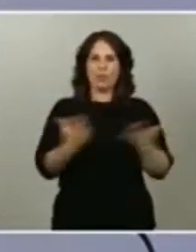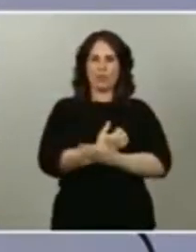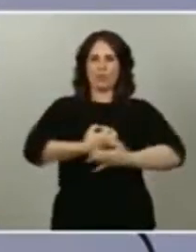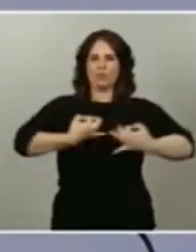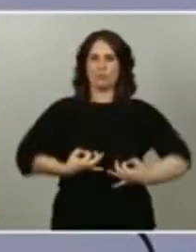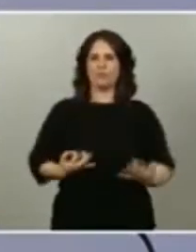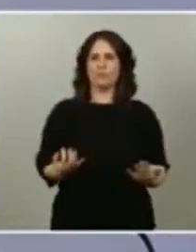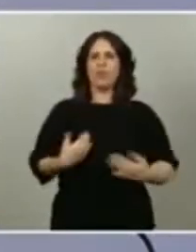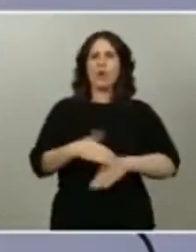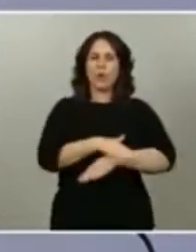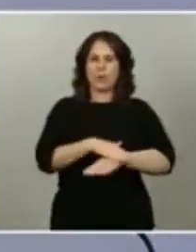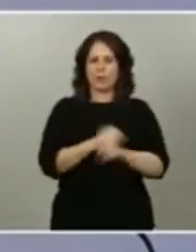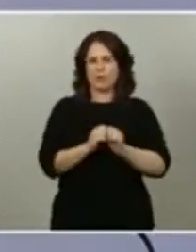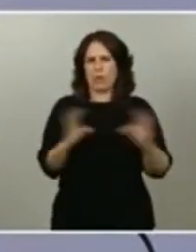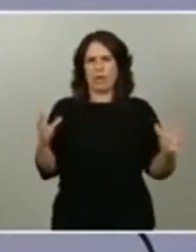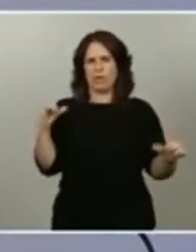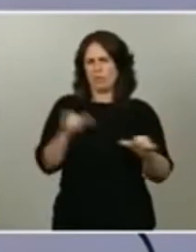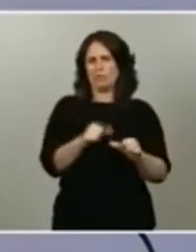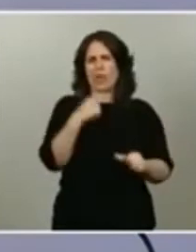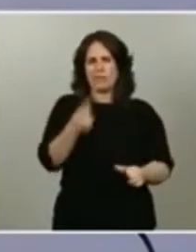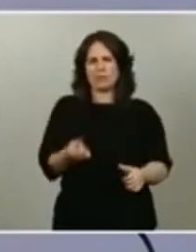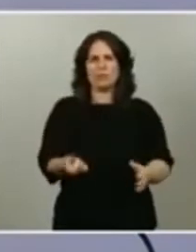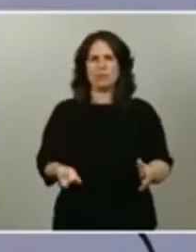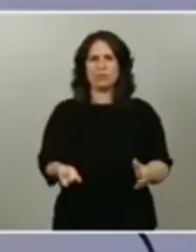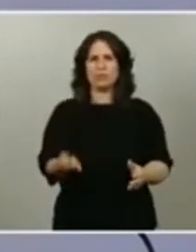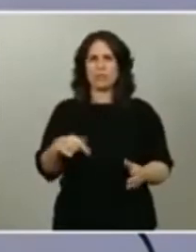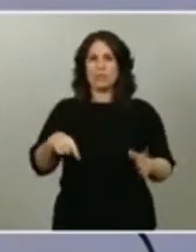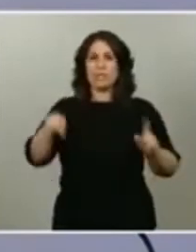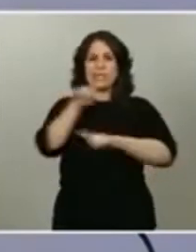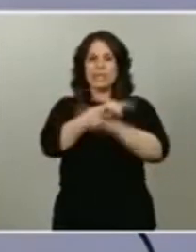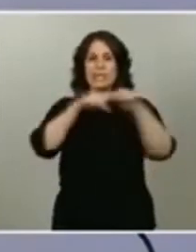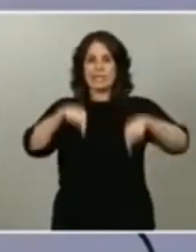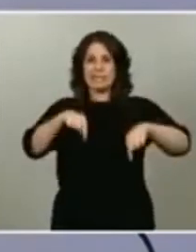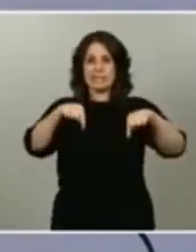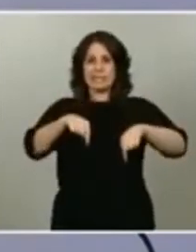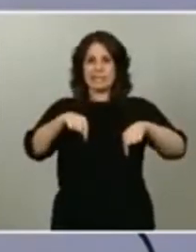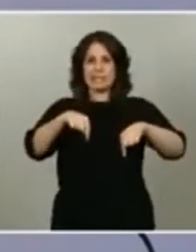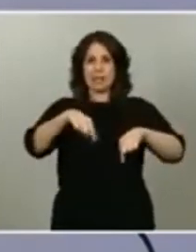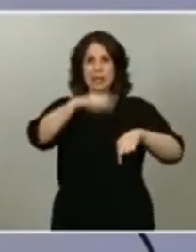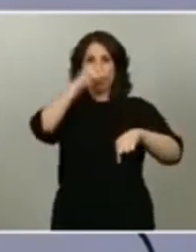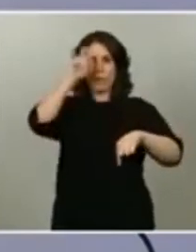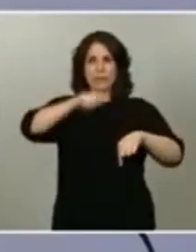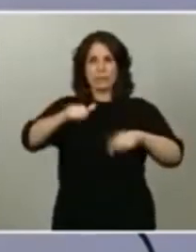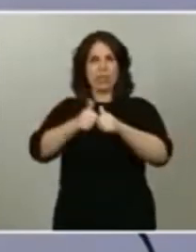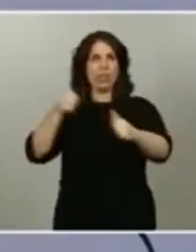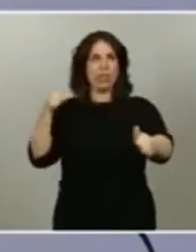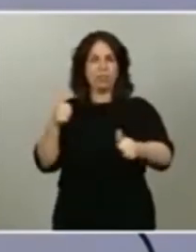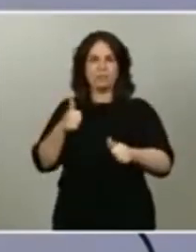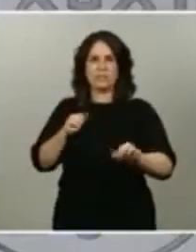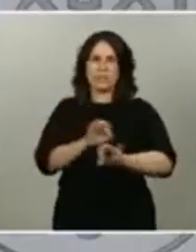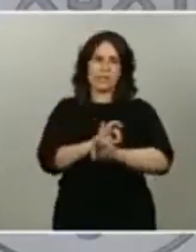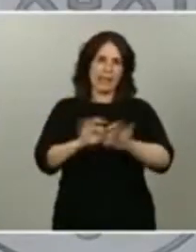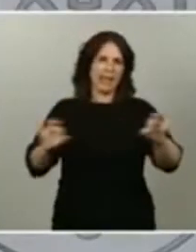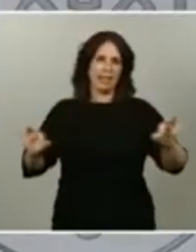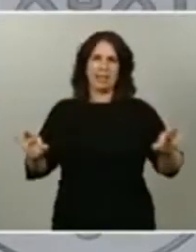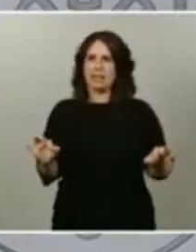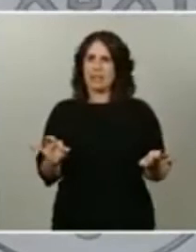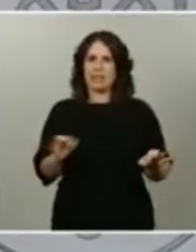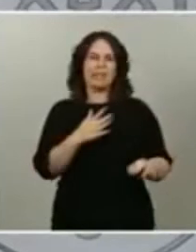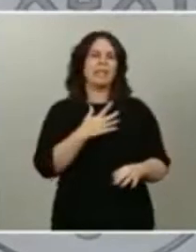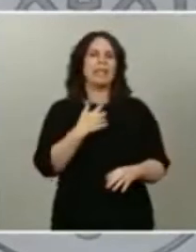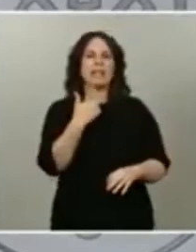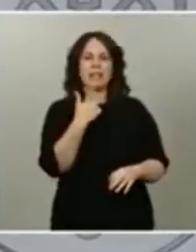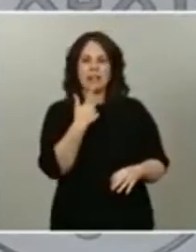dicho siempre en esta crisis nadie se va a quedar atrás y esto significa que la forma de abordar esta